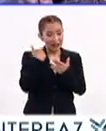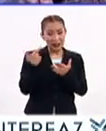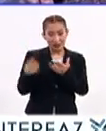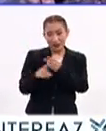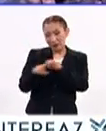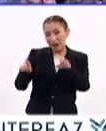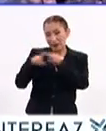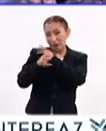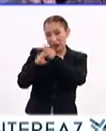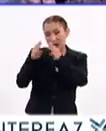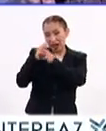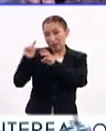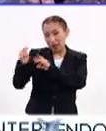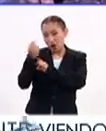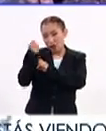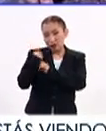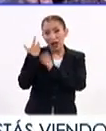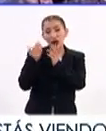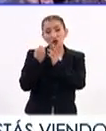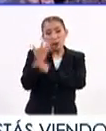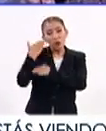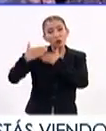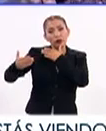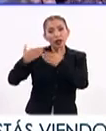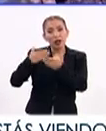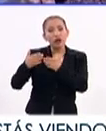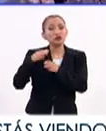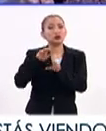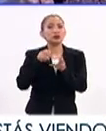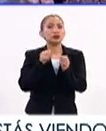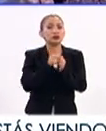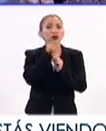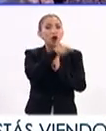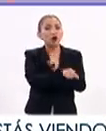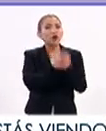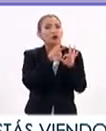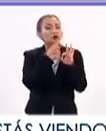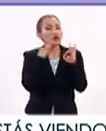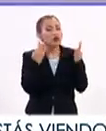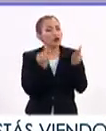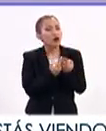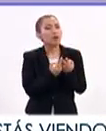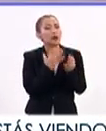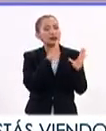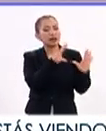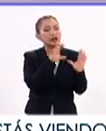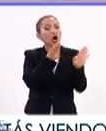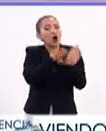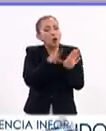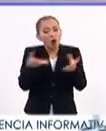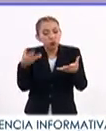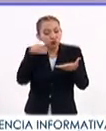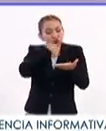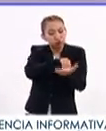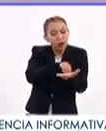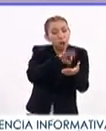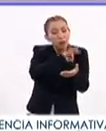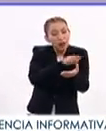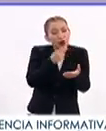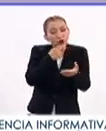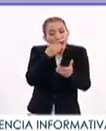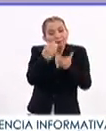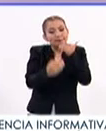tecnológicas, las nuevas tecnologías, con las formas de enseñanza, cómo se pueden integrar y cómo se pueden